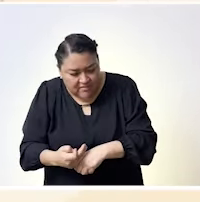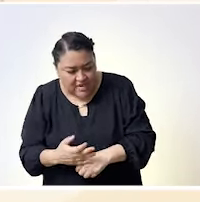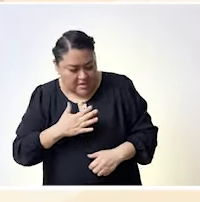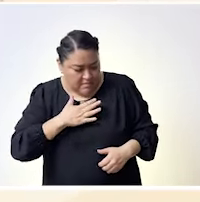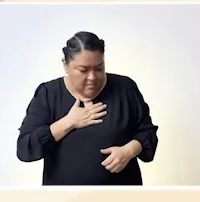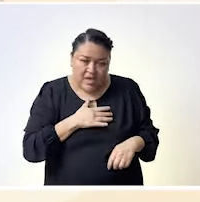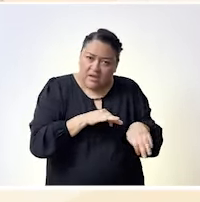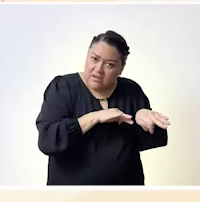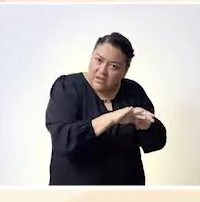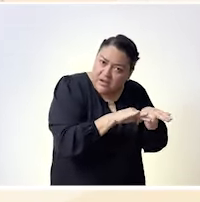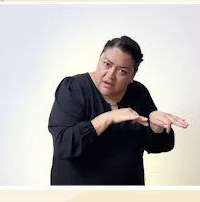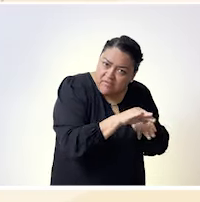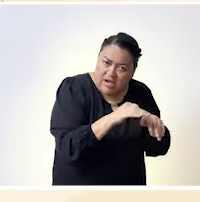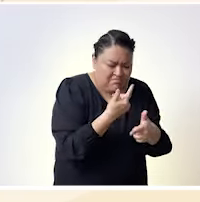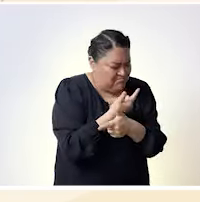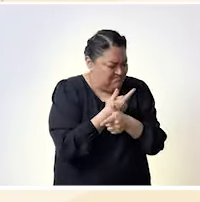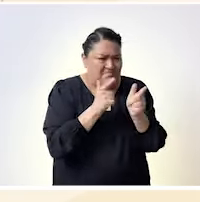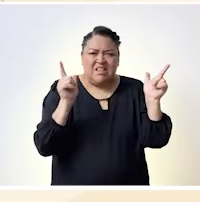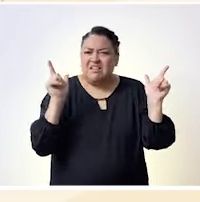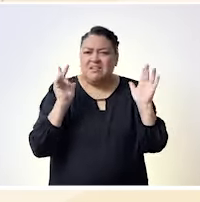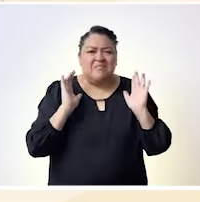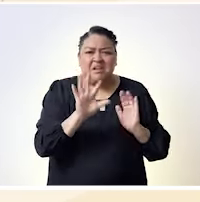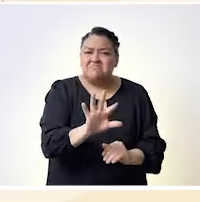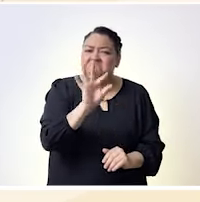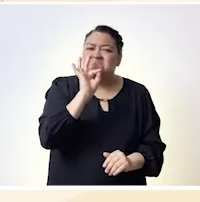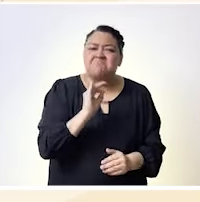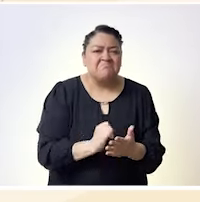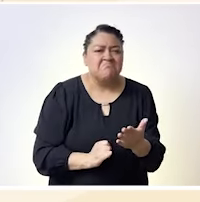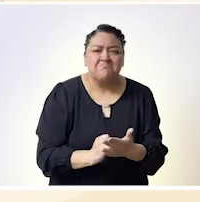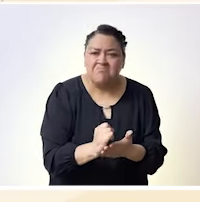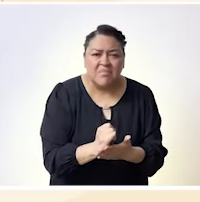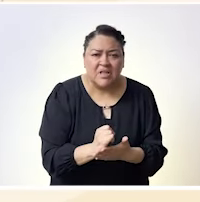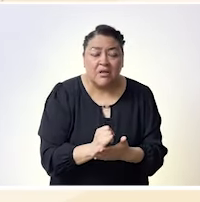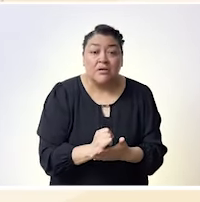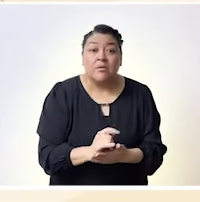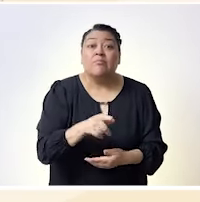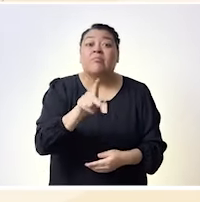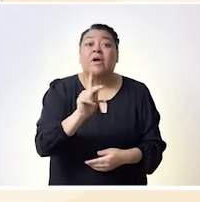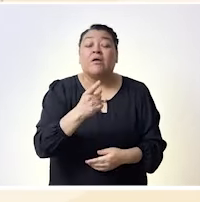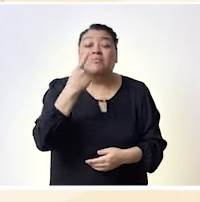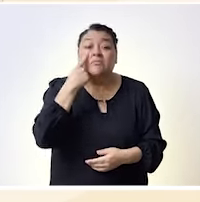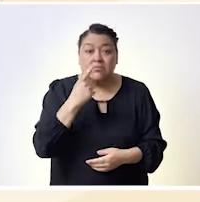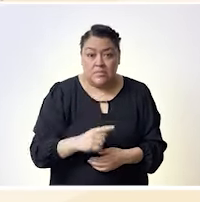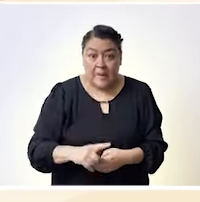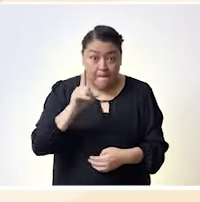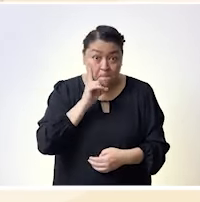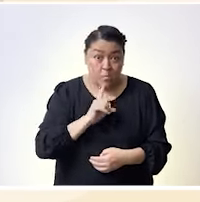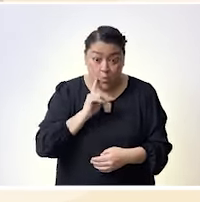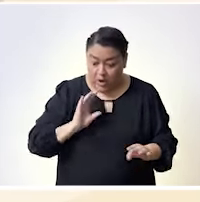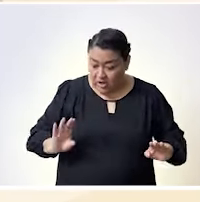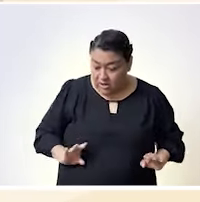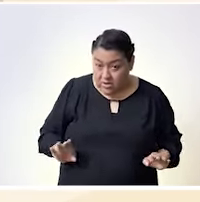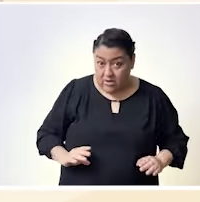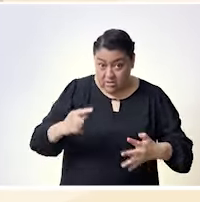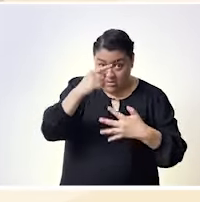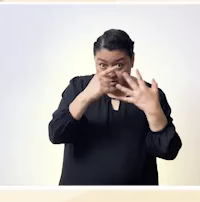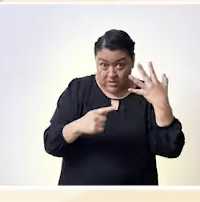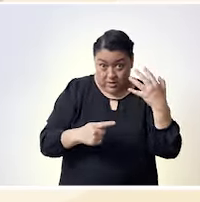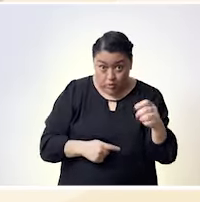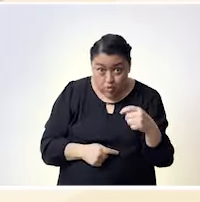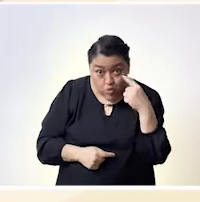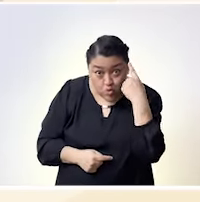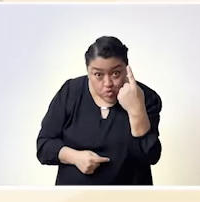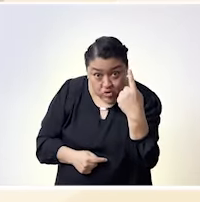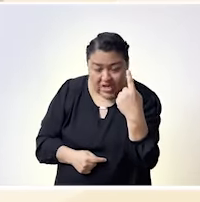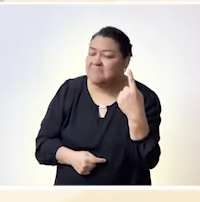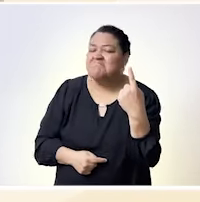cuáles han sido esas barreras que enfrenta en el ámbito de su desarrollo profesional adelante muchas gracias gracias gracias por la invitación